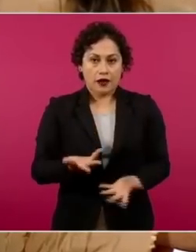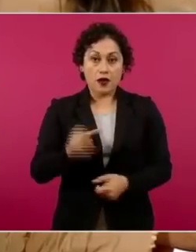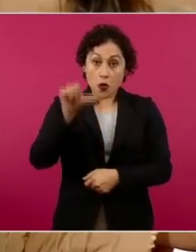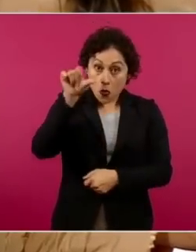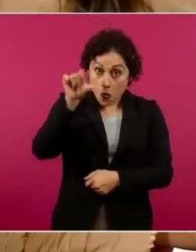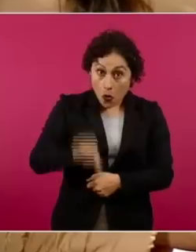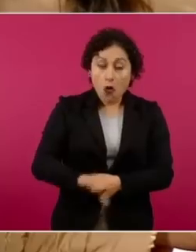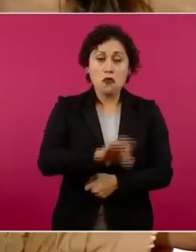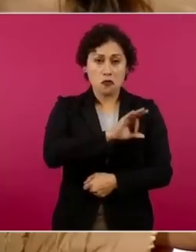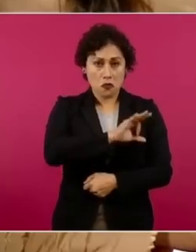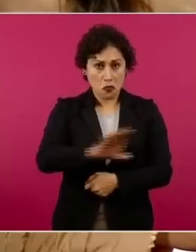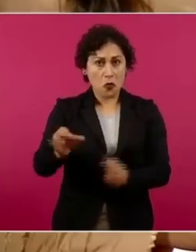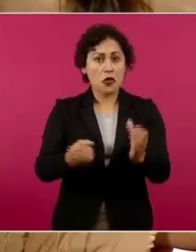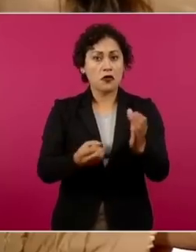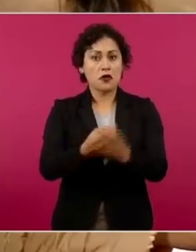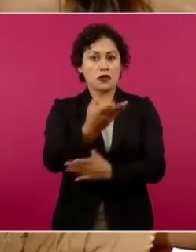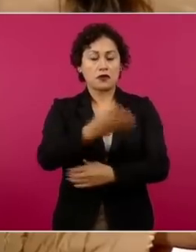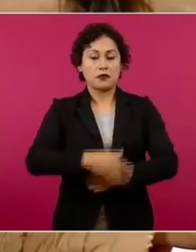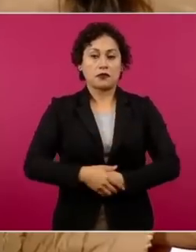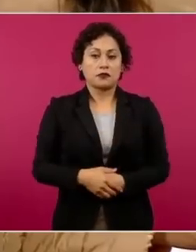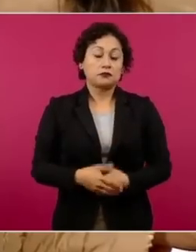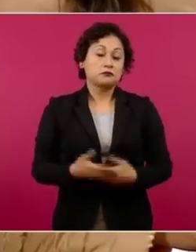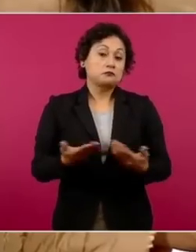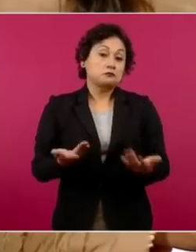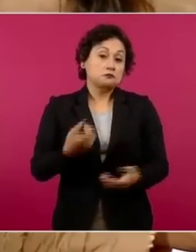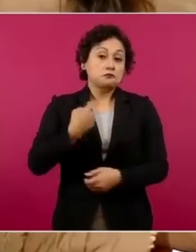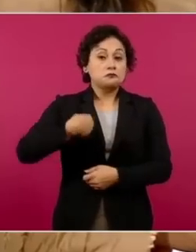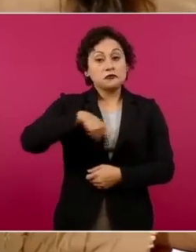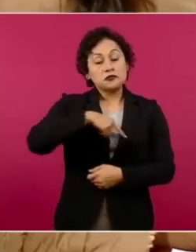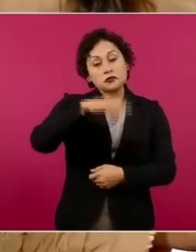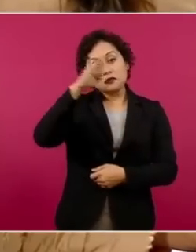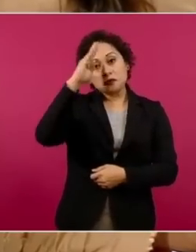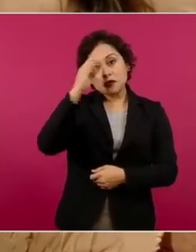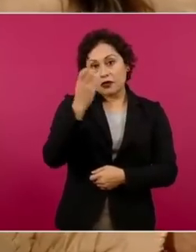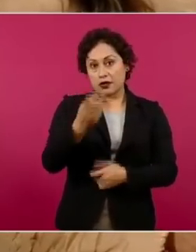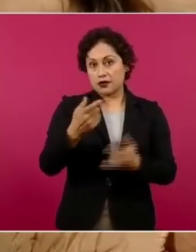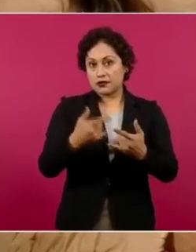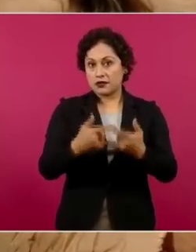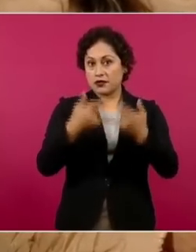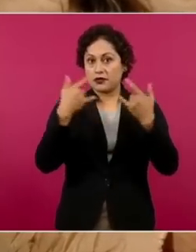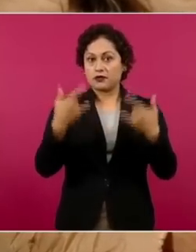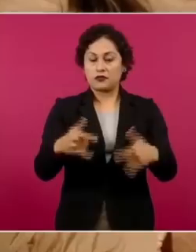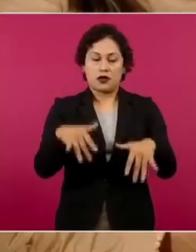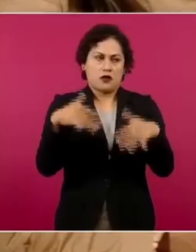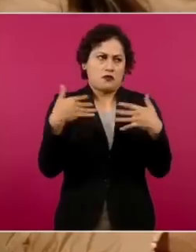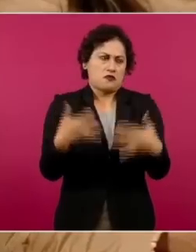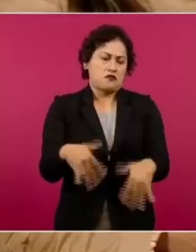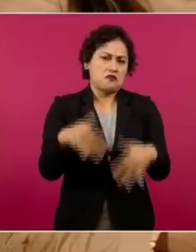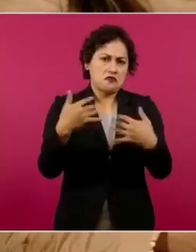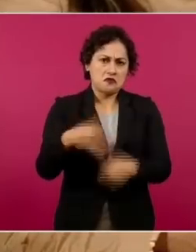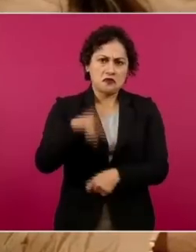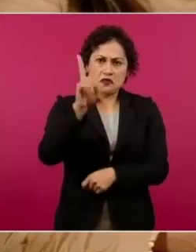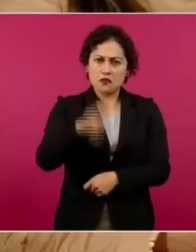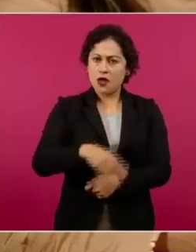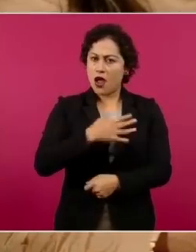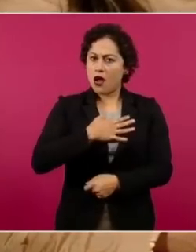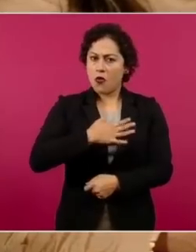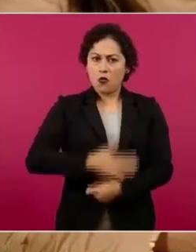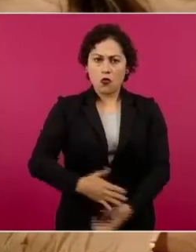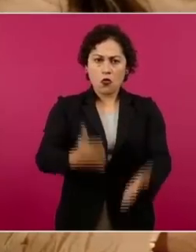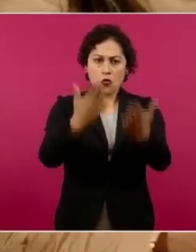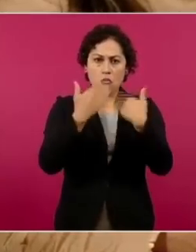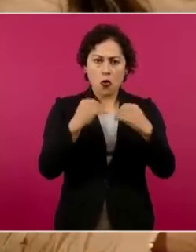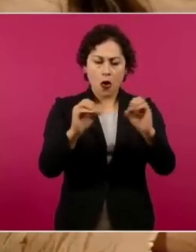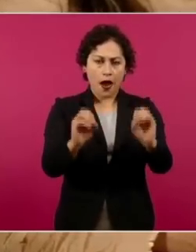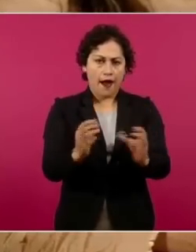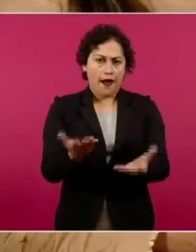Y pues consideramos que sí es uno de los casos flagrantes de tremenda injusticia hacia